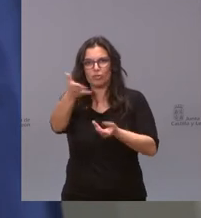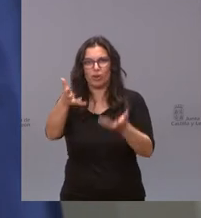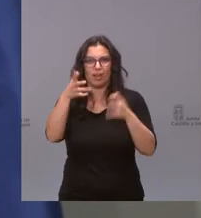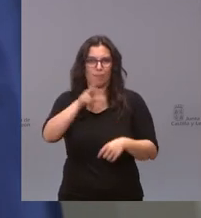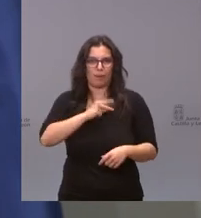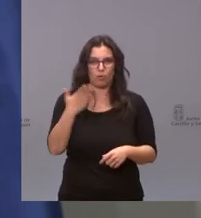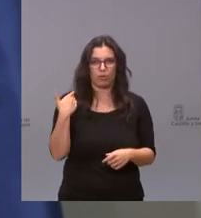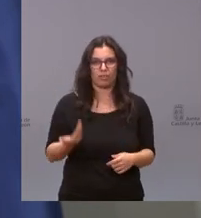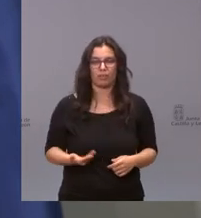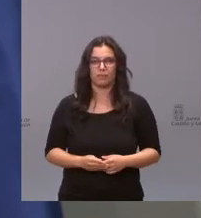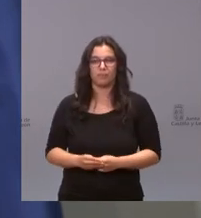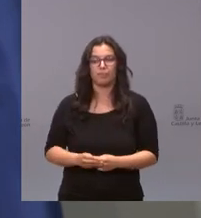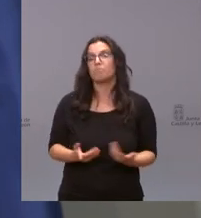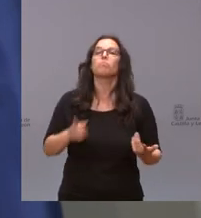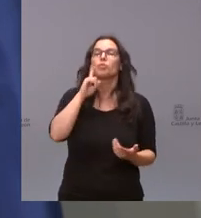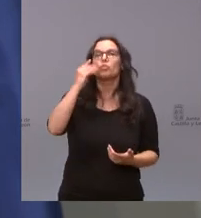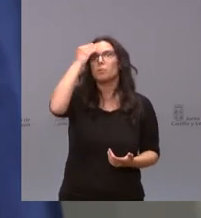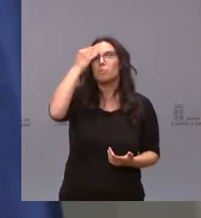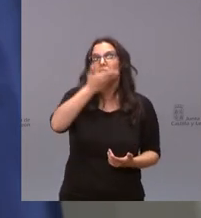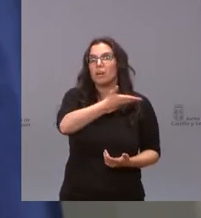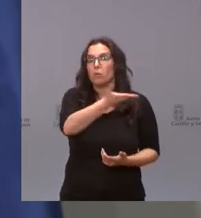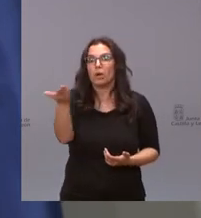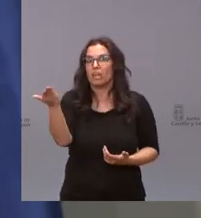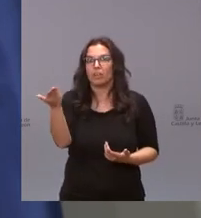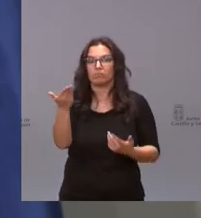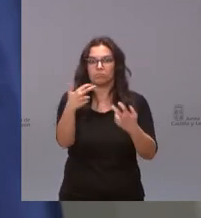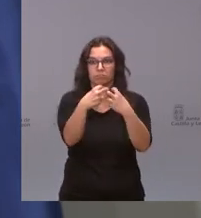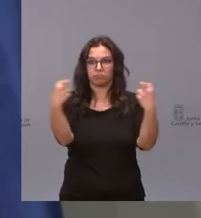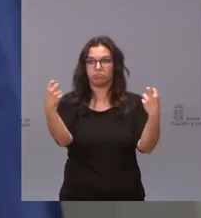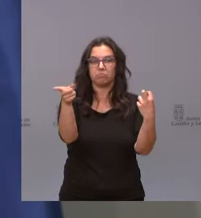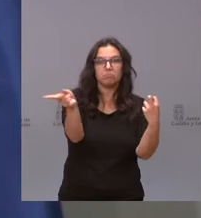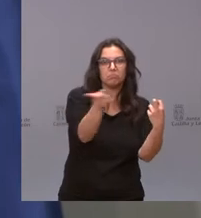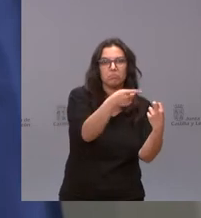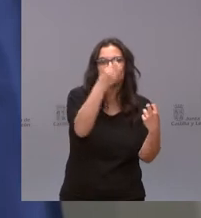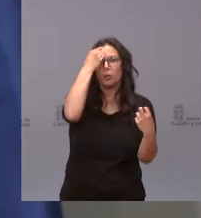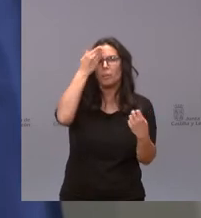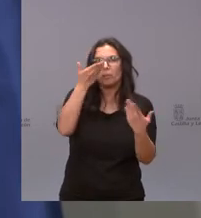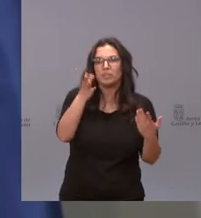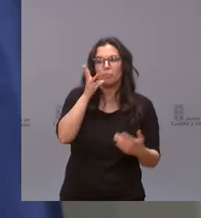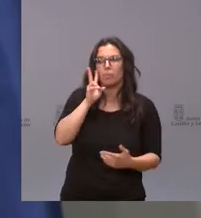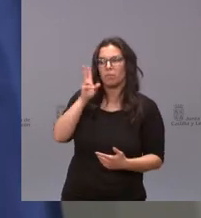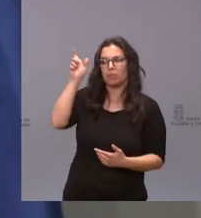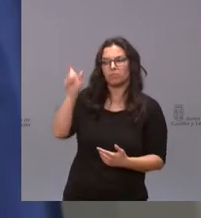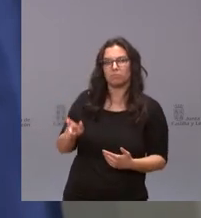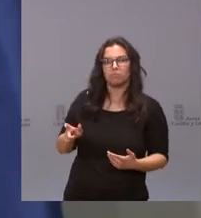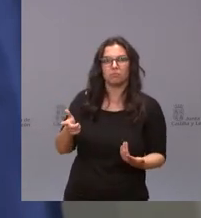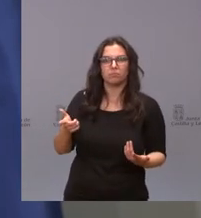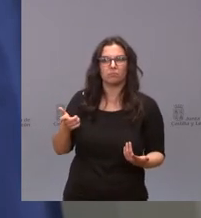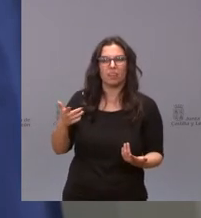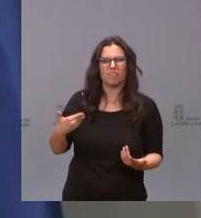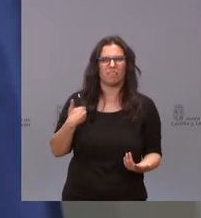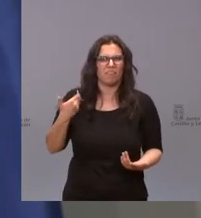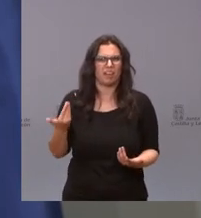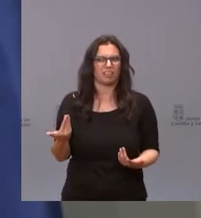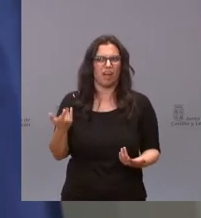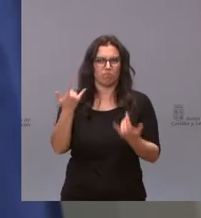qué pensarán pues ninguno de los premiados de ayer al ver la ausencia en un día en un